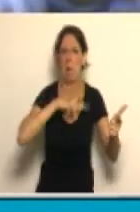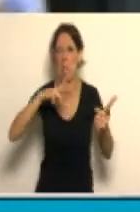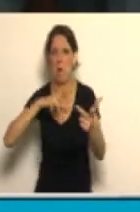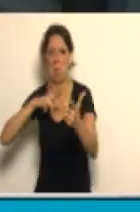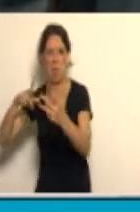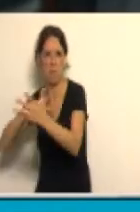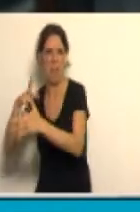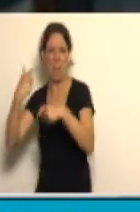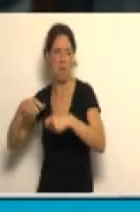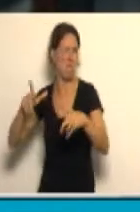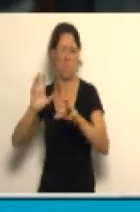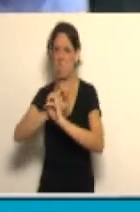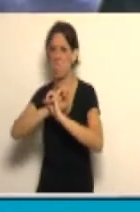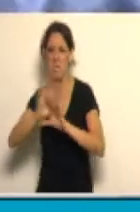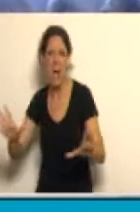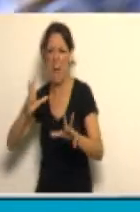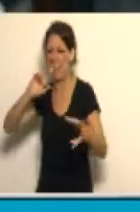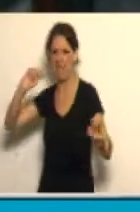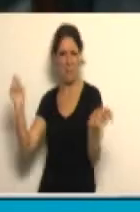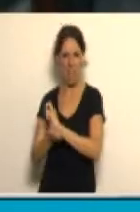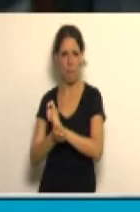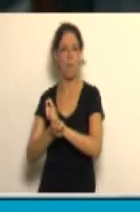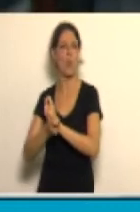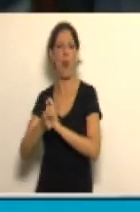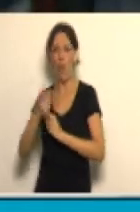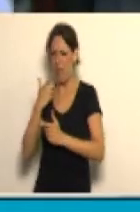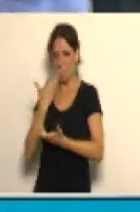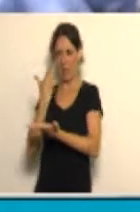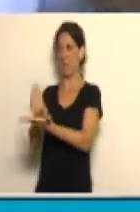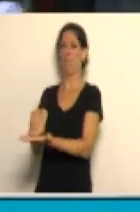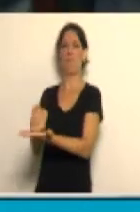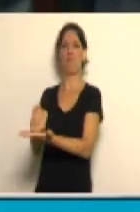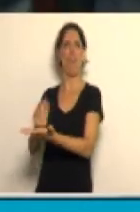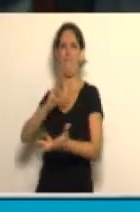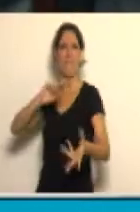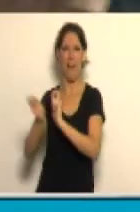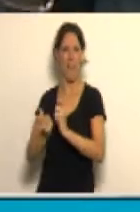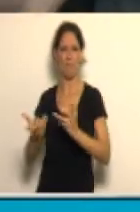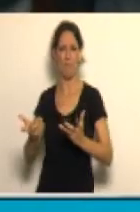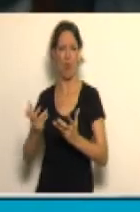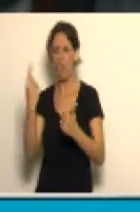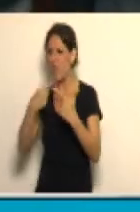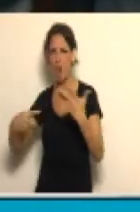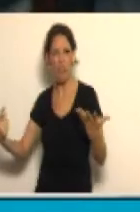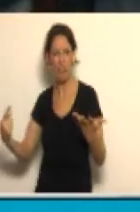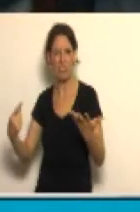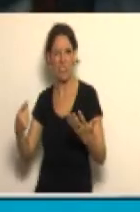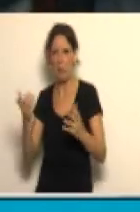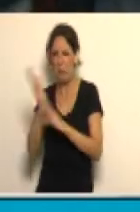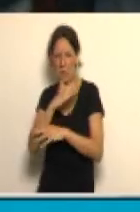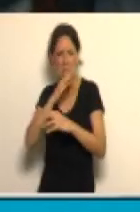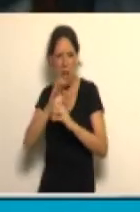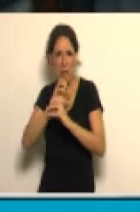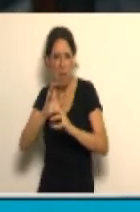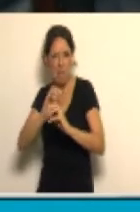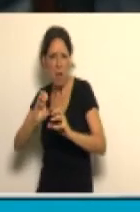la flexibilidad laboral, el cambio de la representación, lo que fueron nuestras mejores